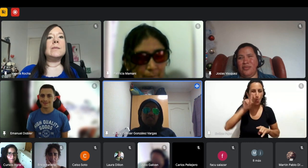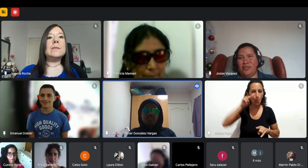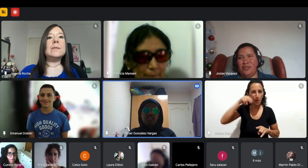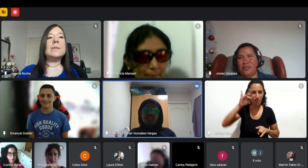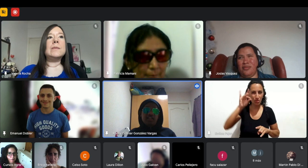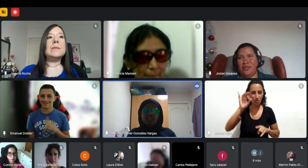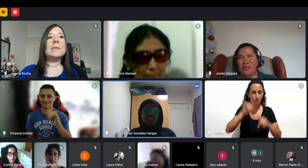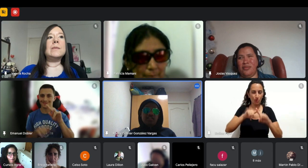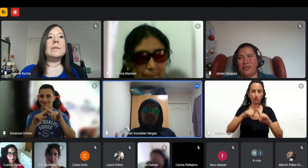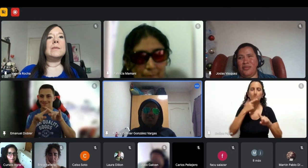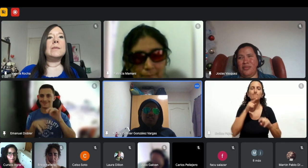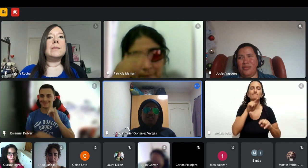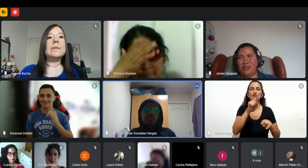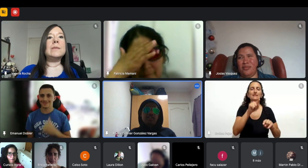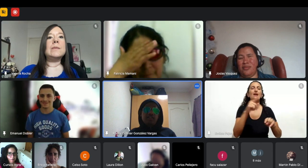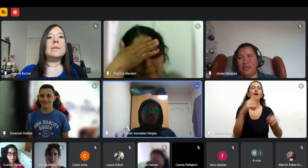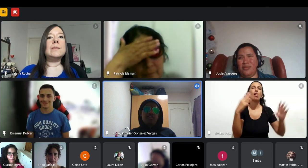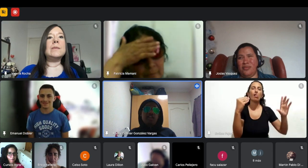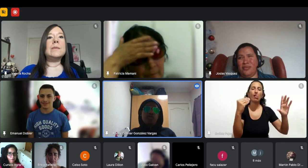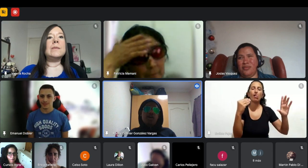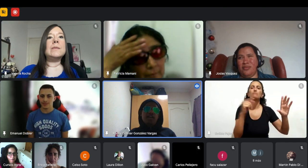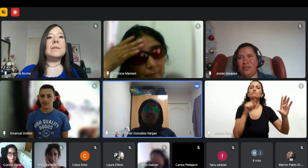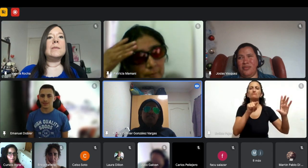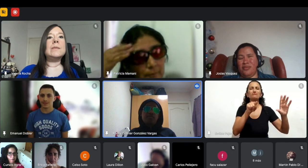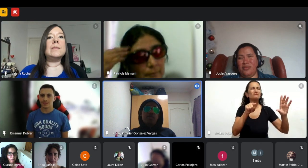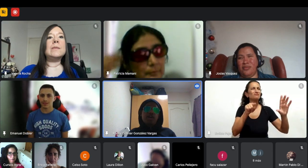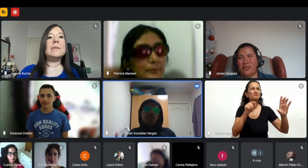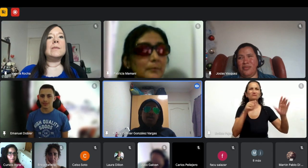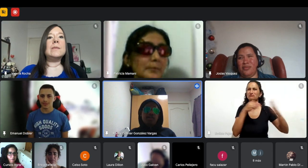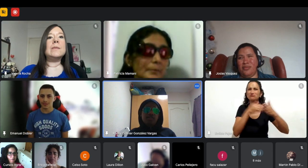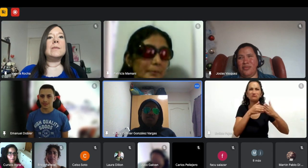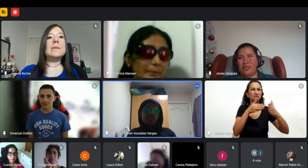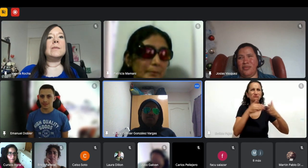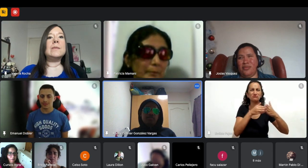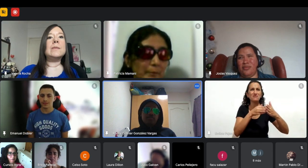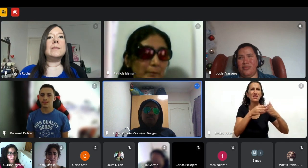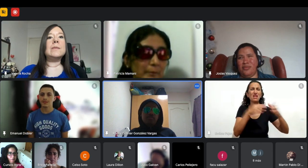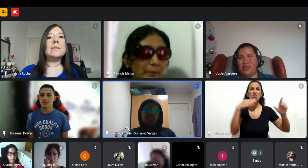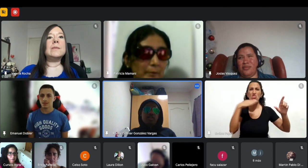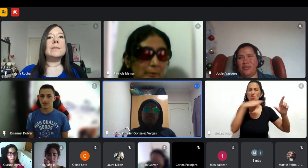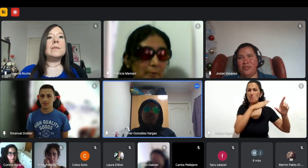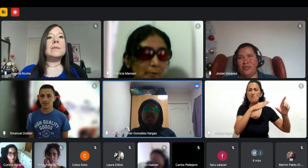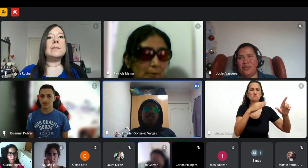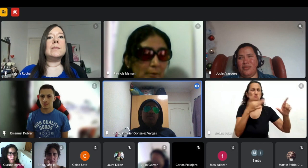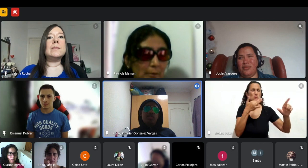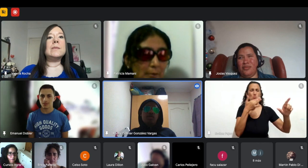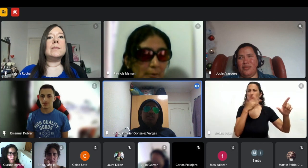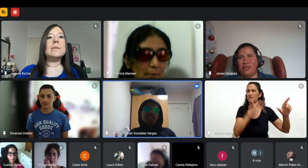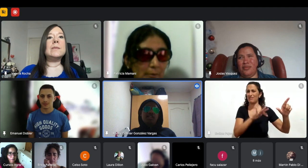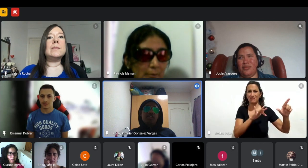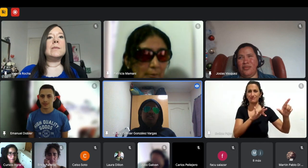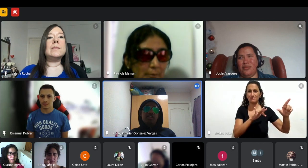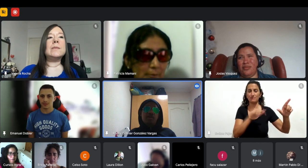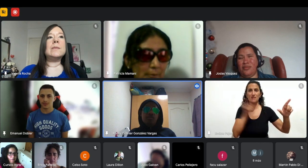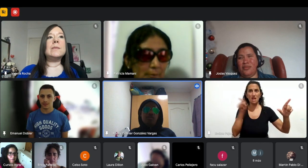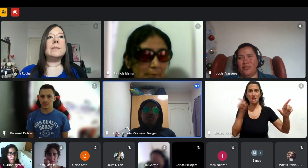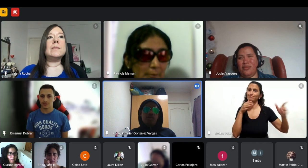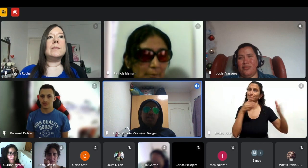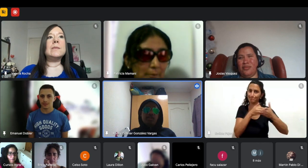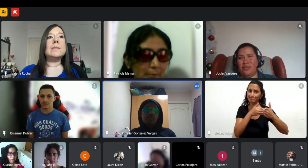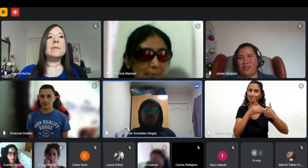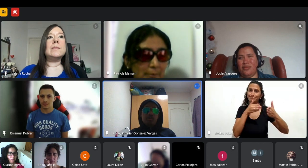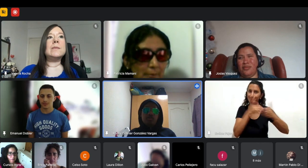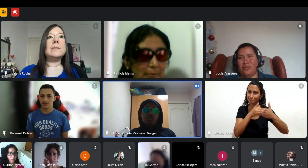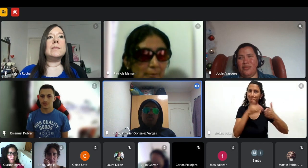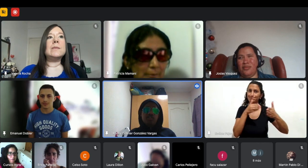ese ese lenguaje y ese programa me limitó bastante en ese tiempo